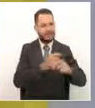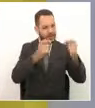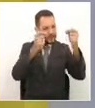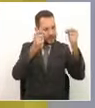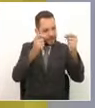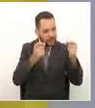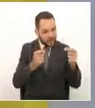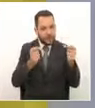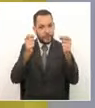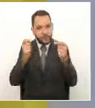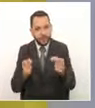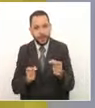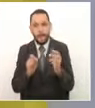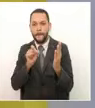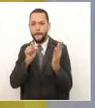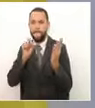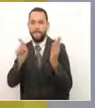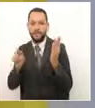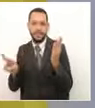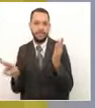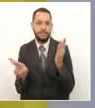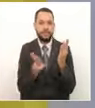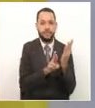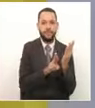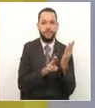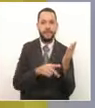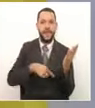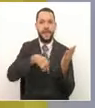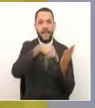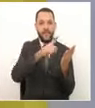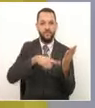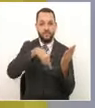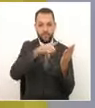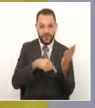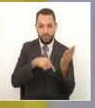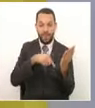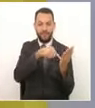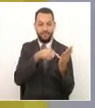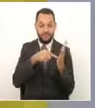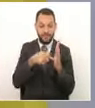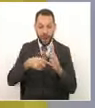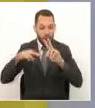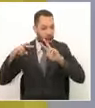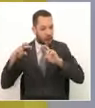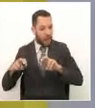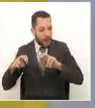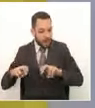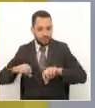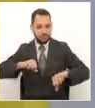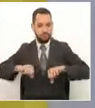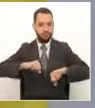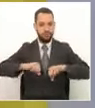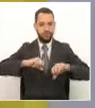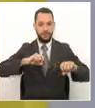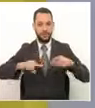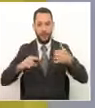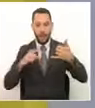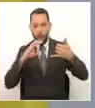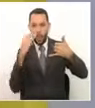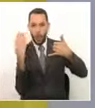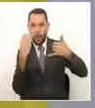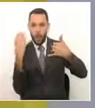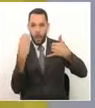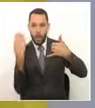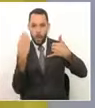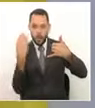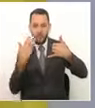de la encuesta de percepción de la firma Cifras y Conceptos sobre la gestión de los mandatarios de Colombia frente al